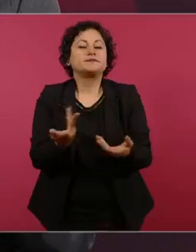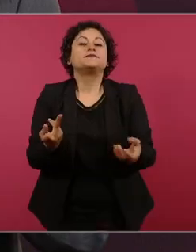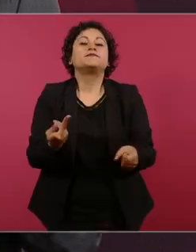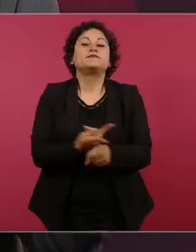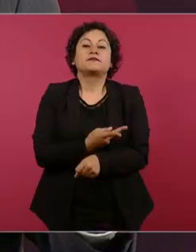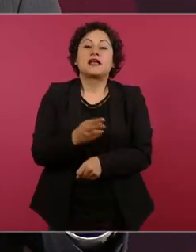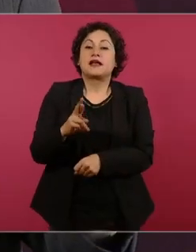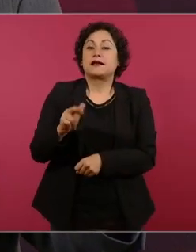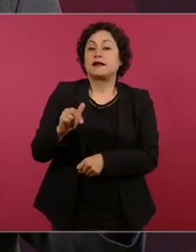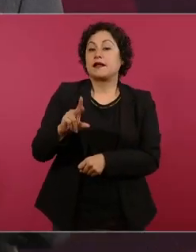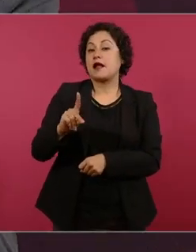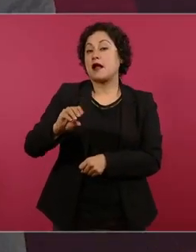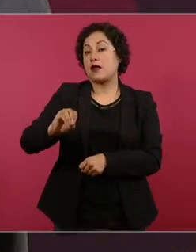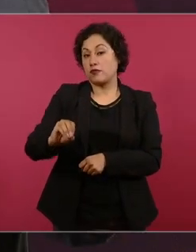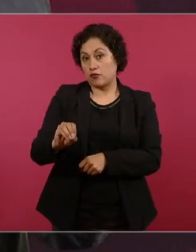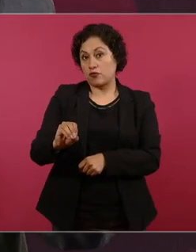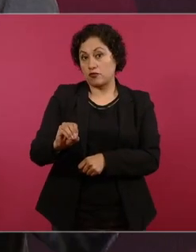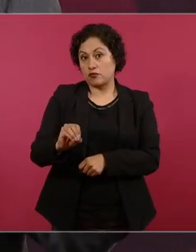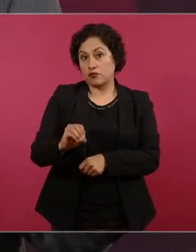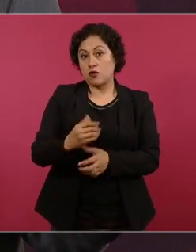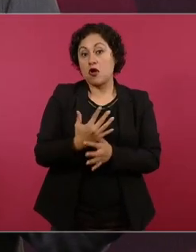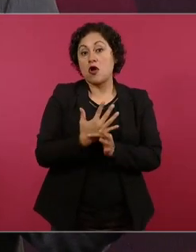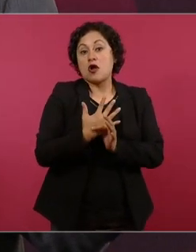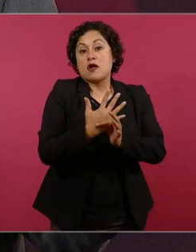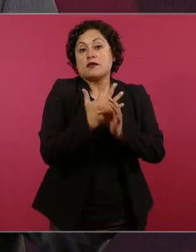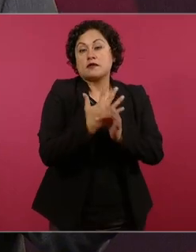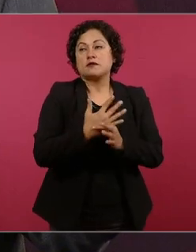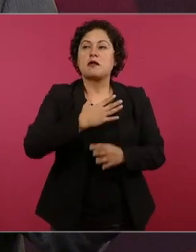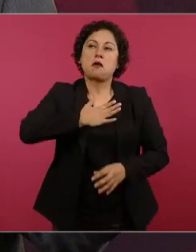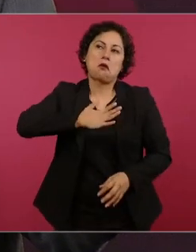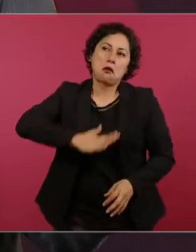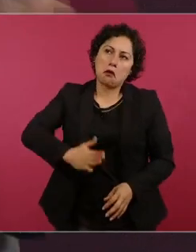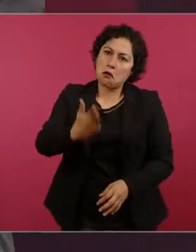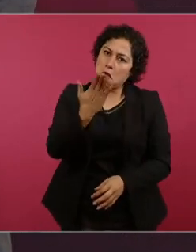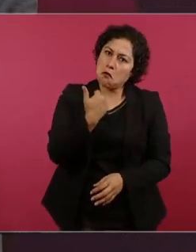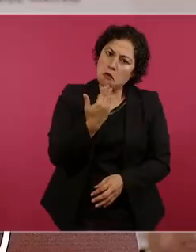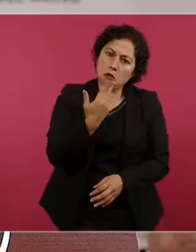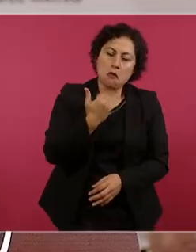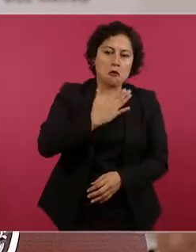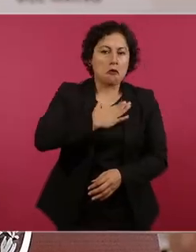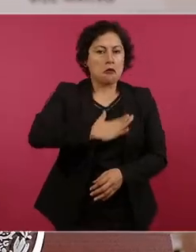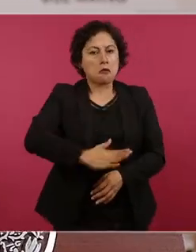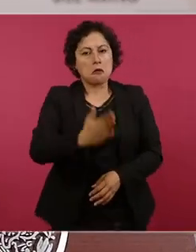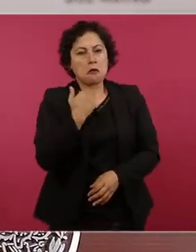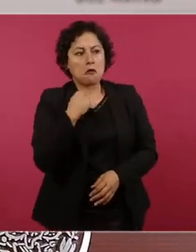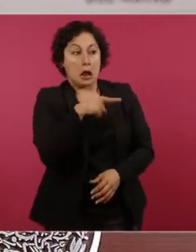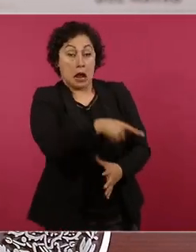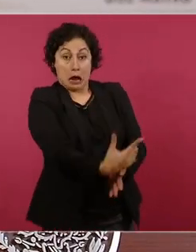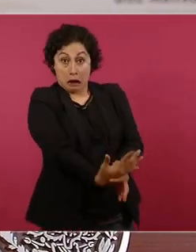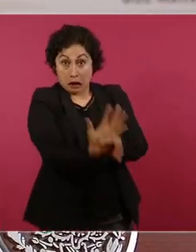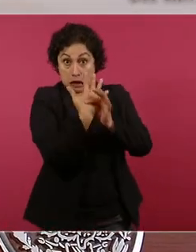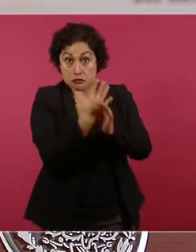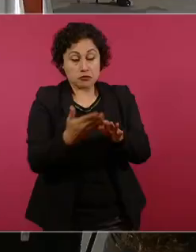sostiene que es injusto que él no debe nada